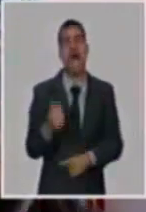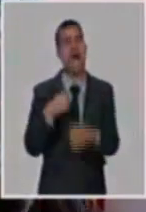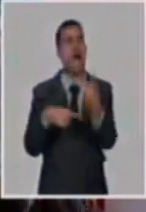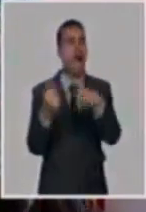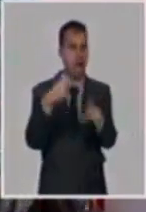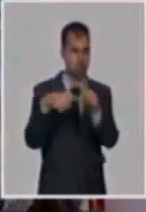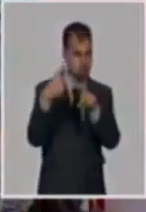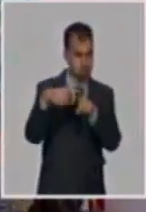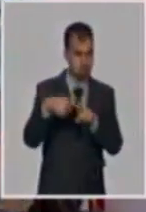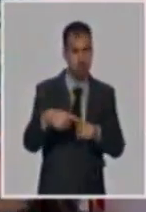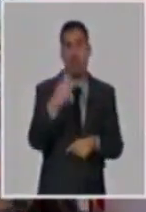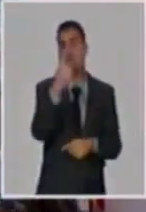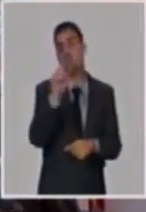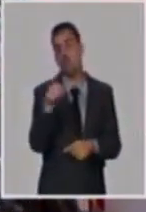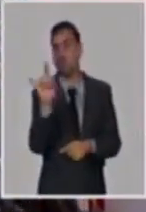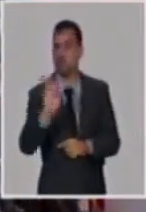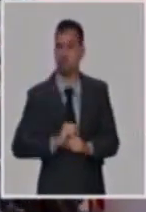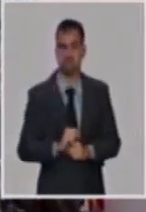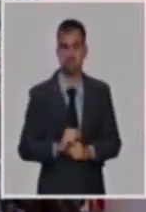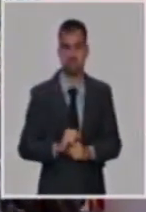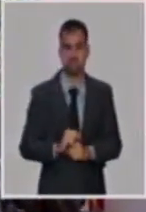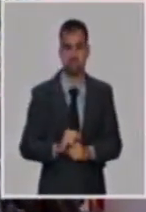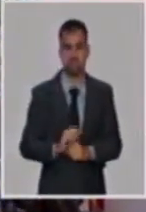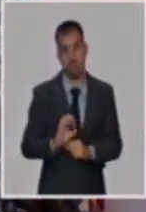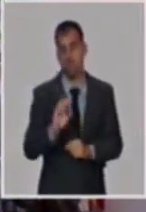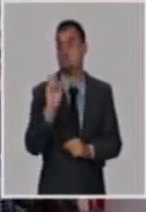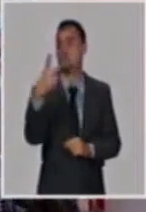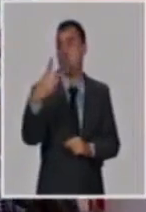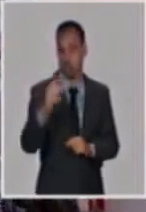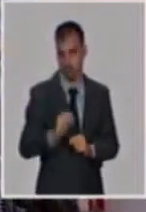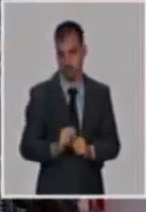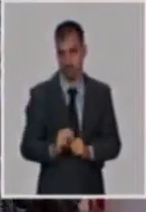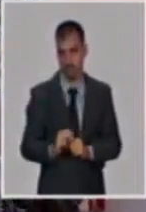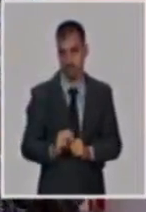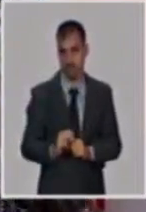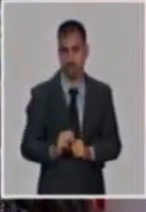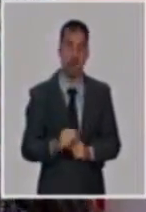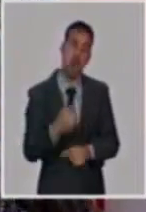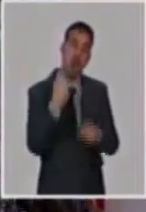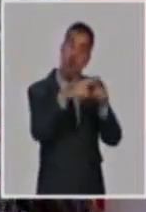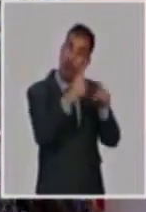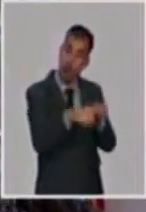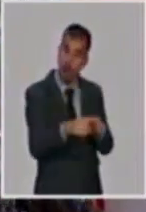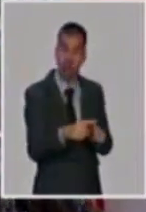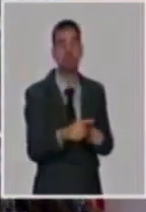días 2 veces, otros productos crecen más veces, más de 3 veces, como por ejemplo la papa.